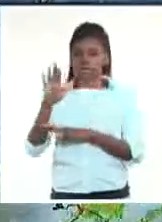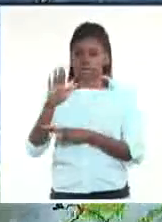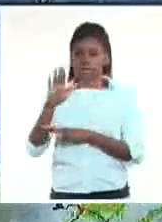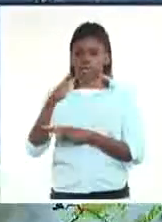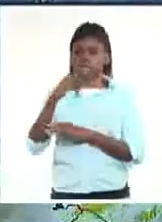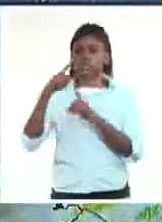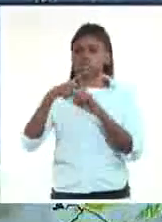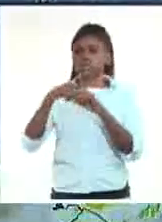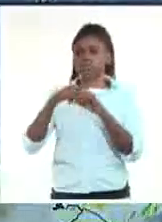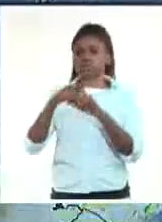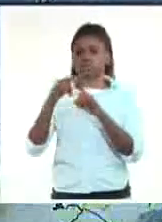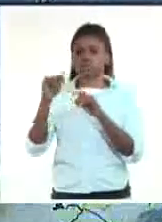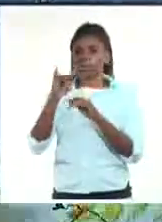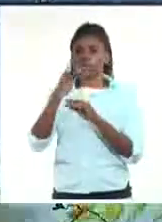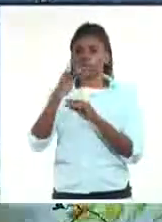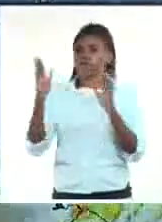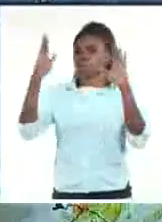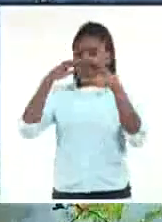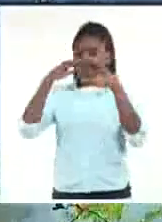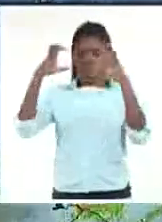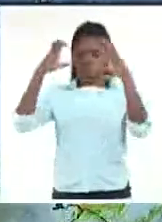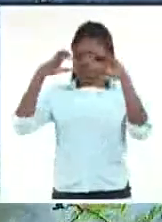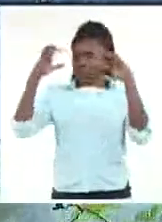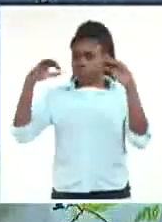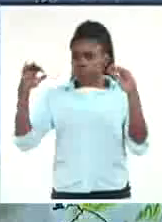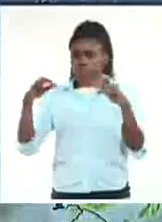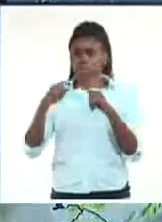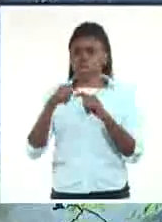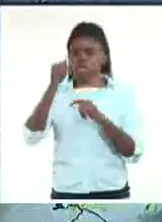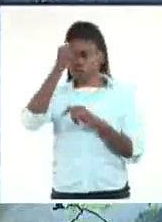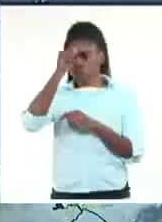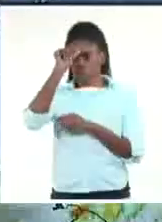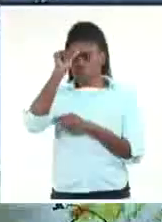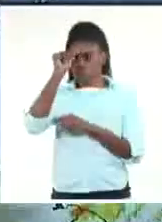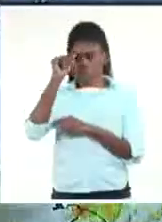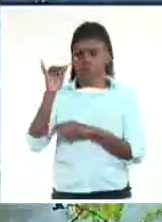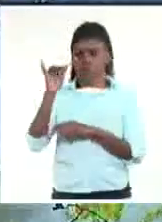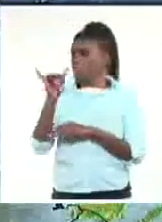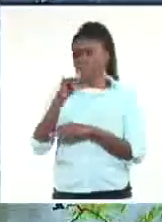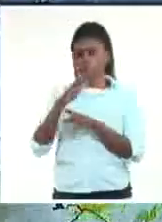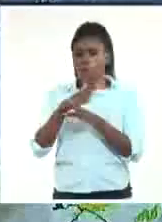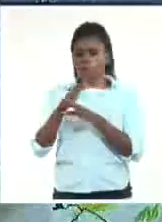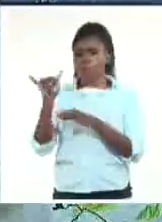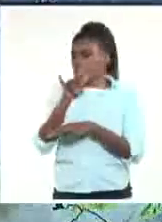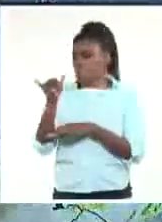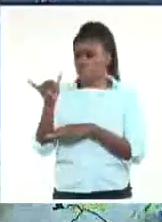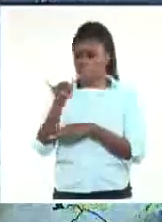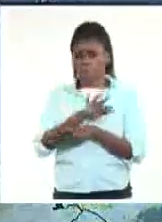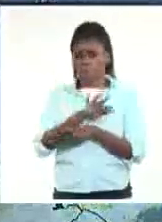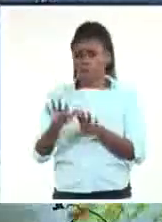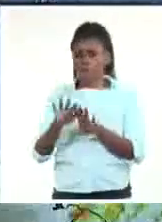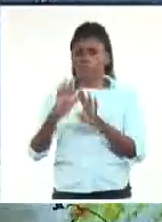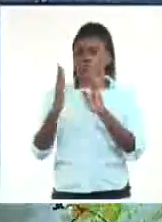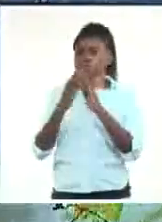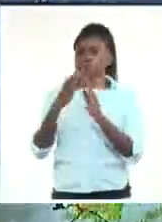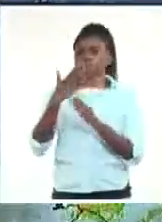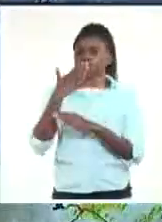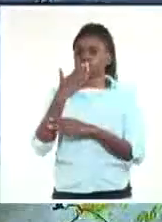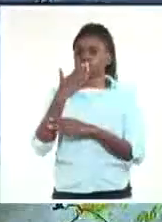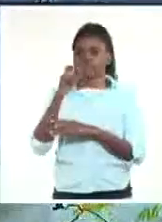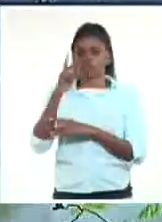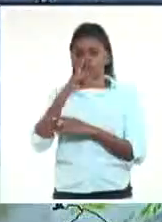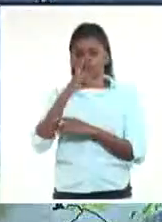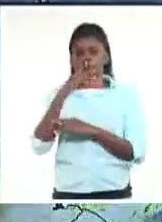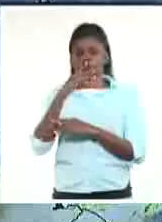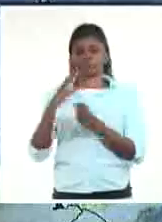con temperaturas en ascenso, baja la probabilidad de lluvia, el domingo no será muy diferente. Les deseo a todos que tengan un fin de semana